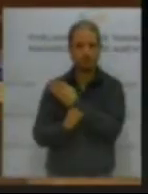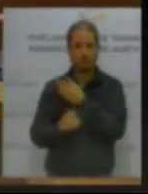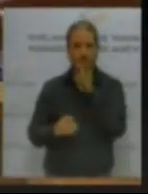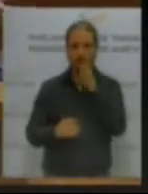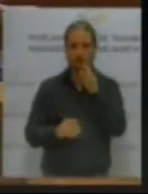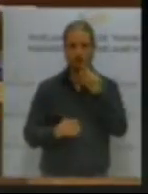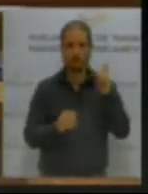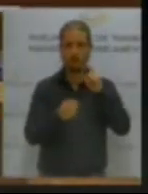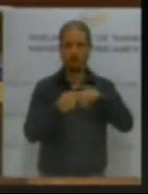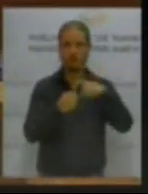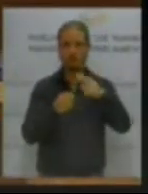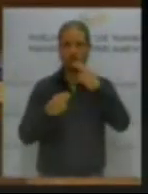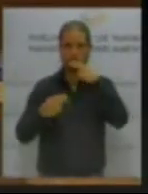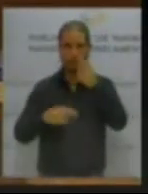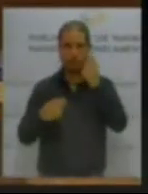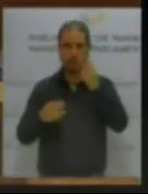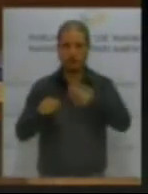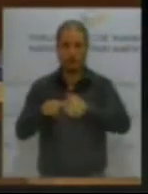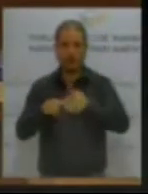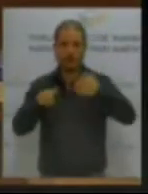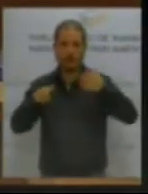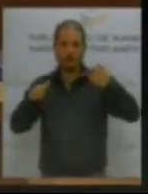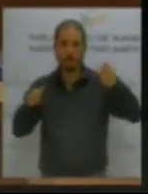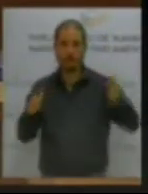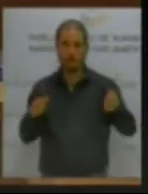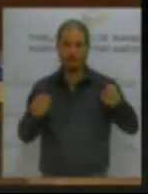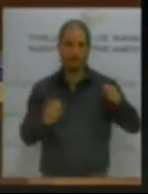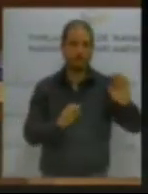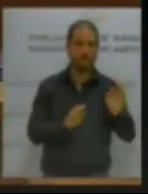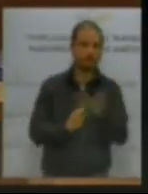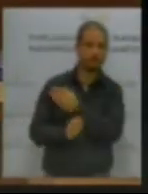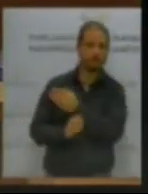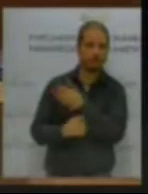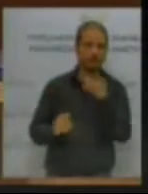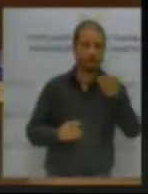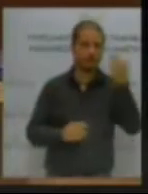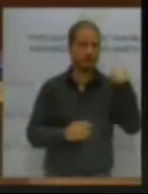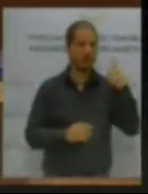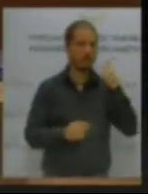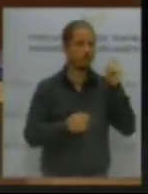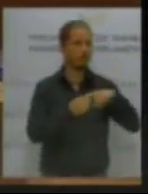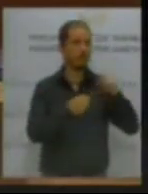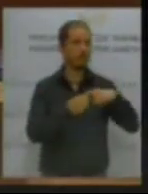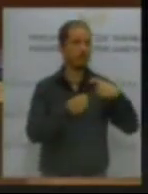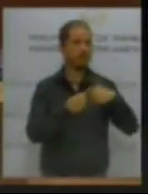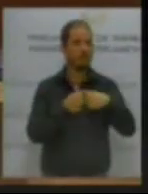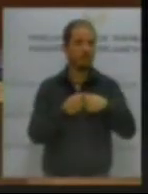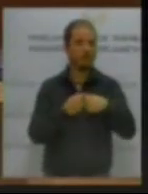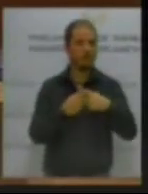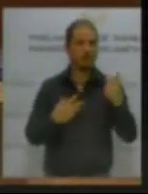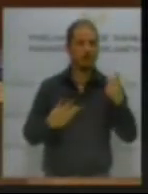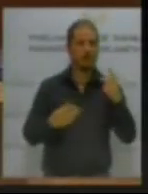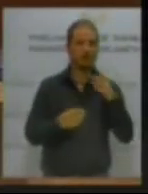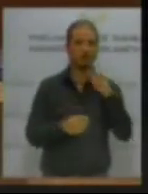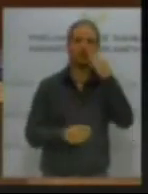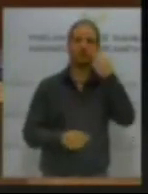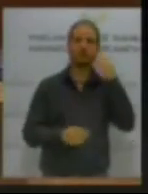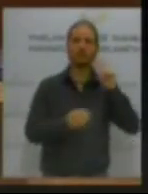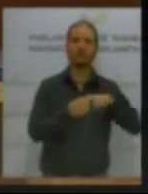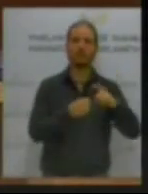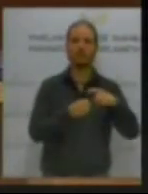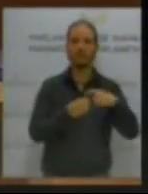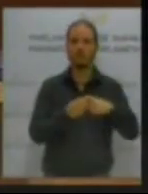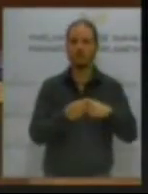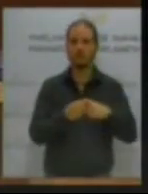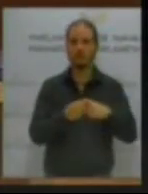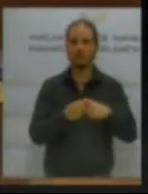participación pública, de la que el señor Gualde ha sacado tanto pecho, la participación. Pues nosotros, por dar más participación, ese es